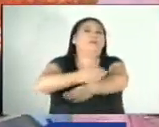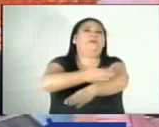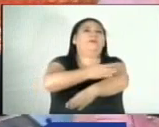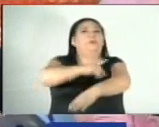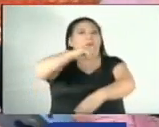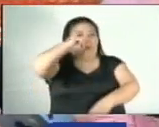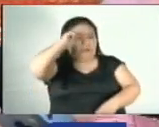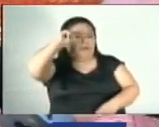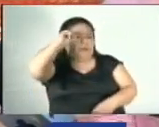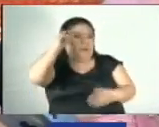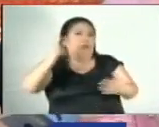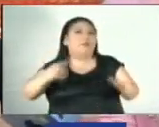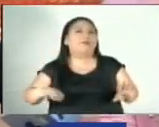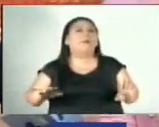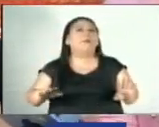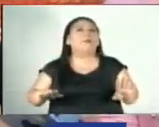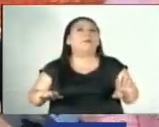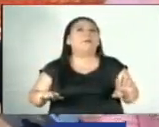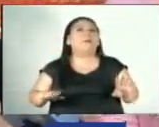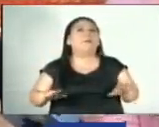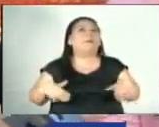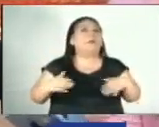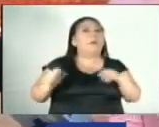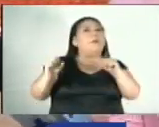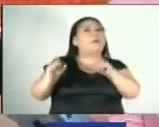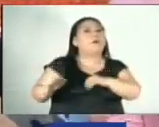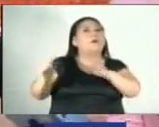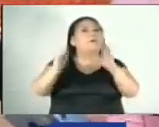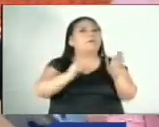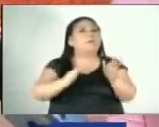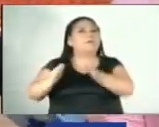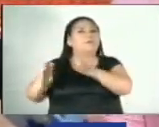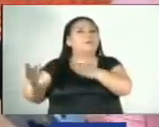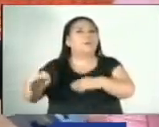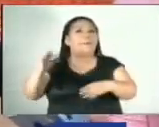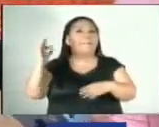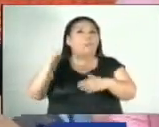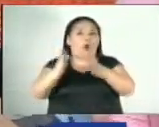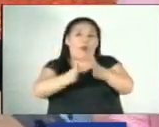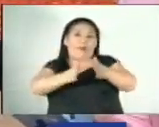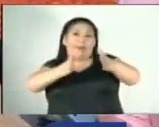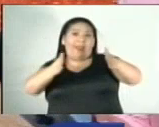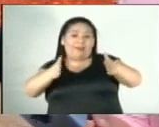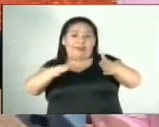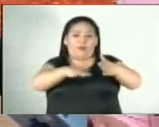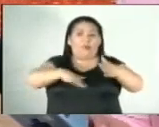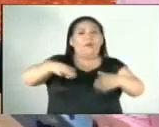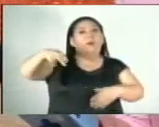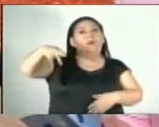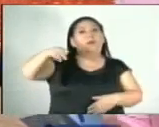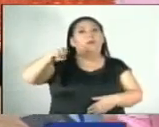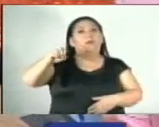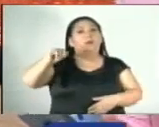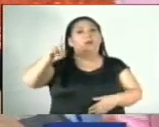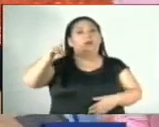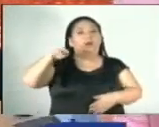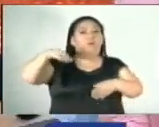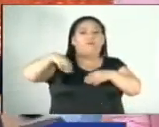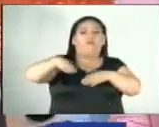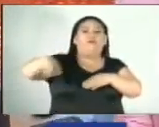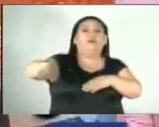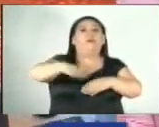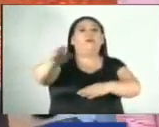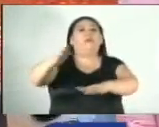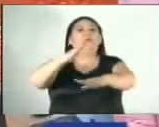en este momento para poder desarrollar también el proceso de ampliación desde el poliedro hasta el desvío de San Juan Opico, que en ese